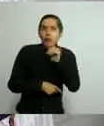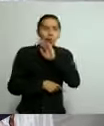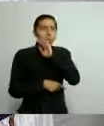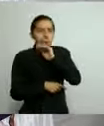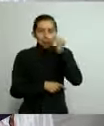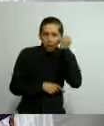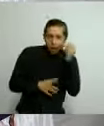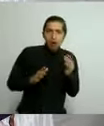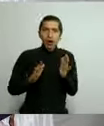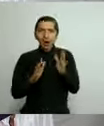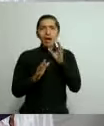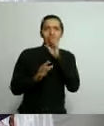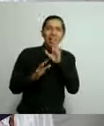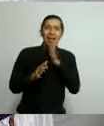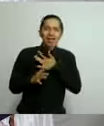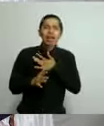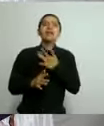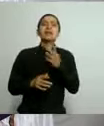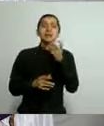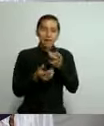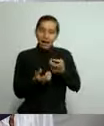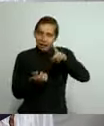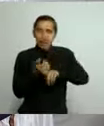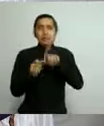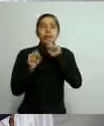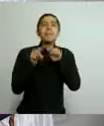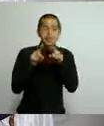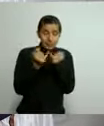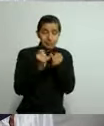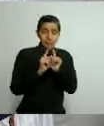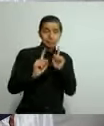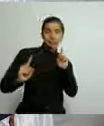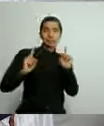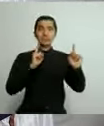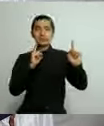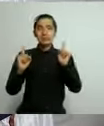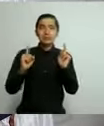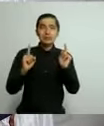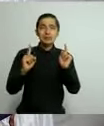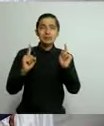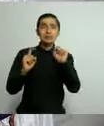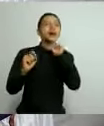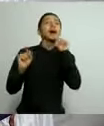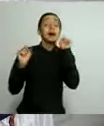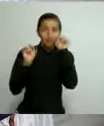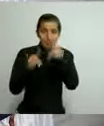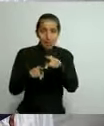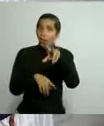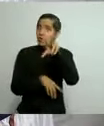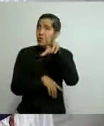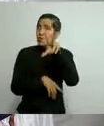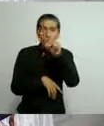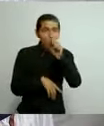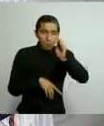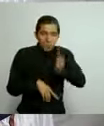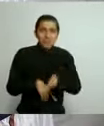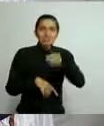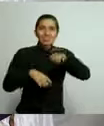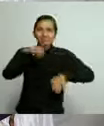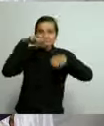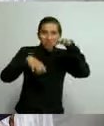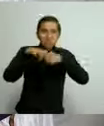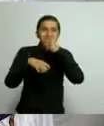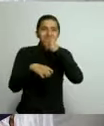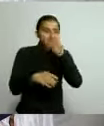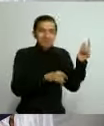mantener la sana distancia dentro de sus instalaciones, no permitir la presencia de adultos mayores y